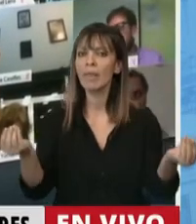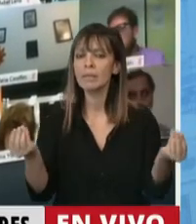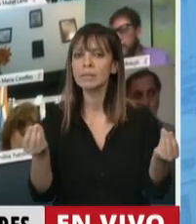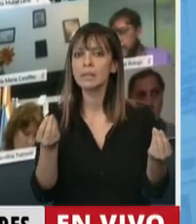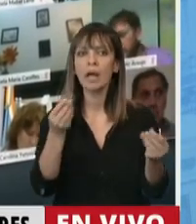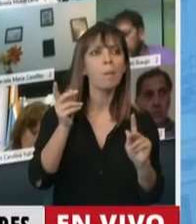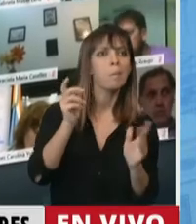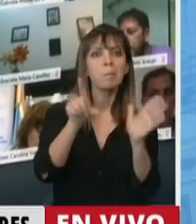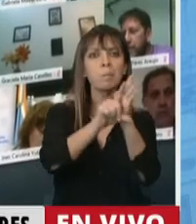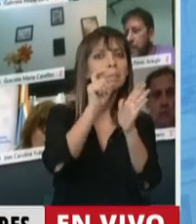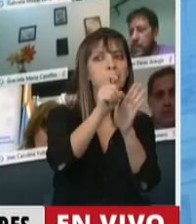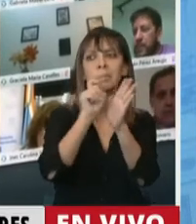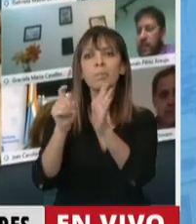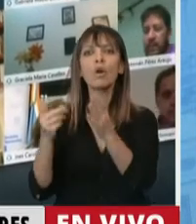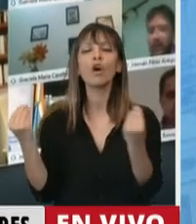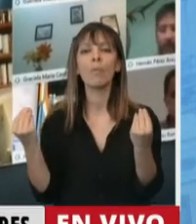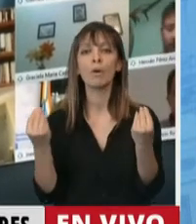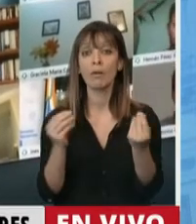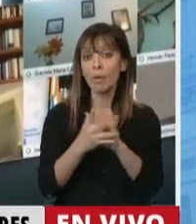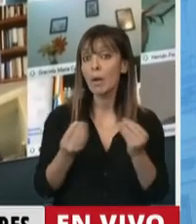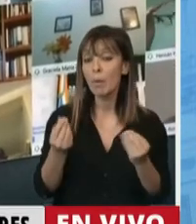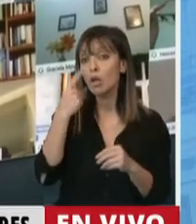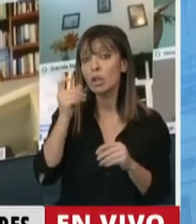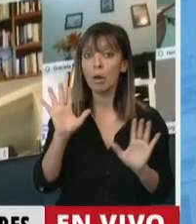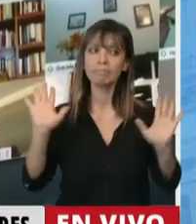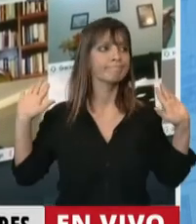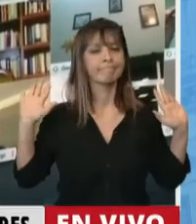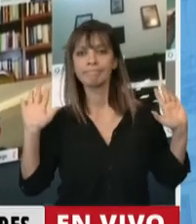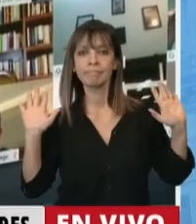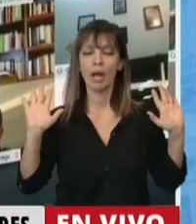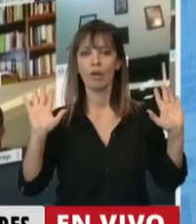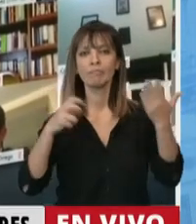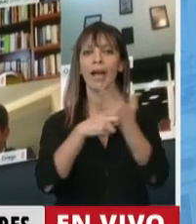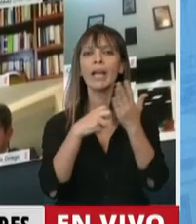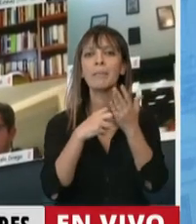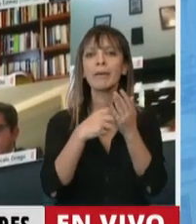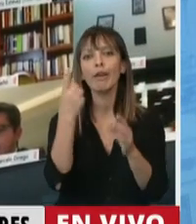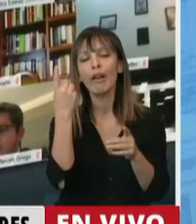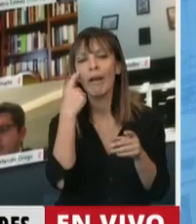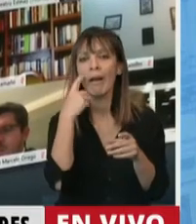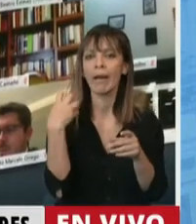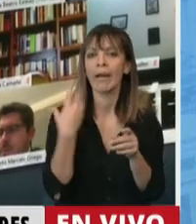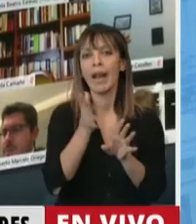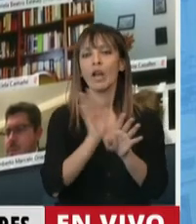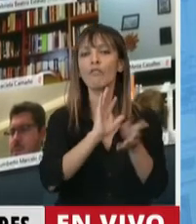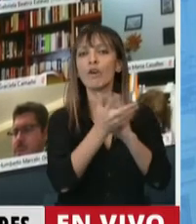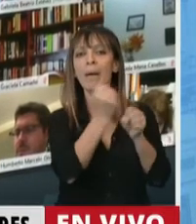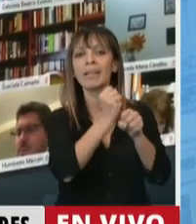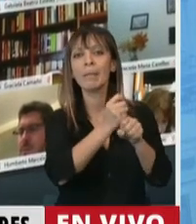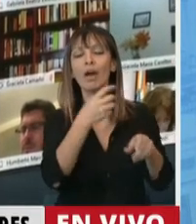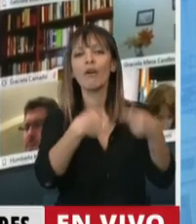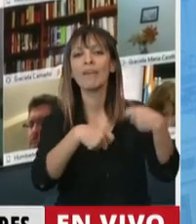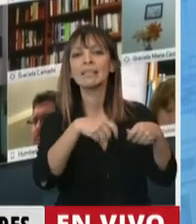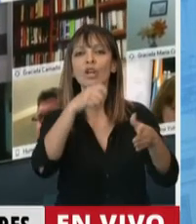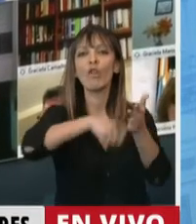están violando las leyes con inspectores laborales. No, en general los inspectores laborales están precarizados con contratos flexibles.